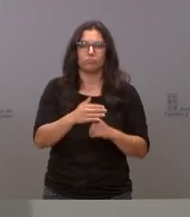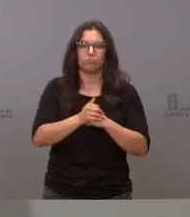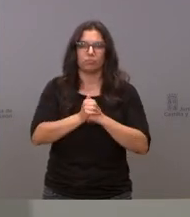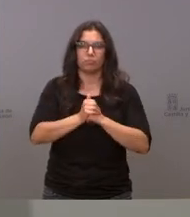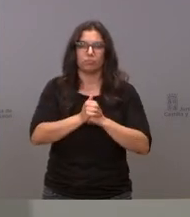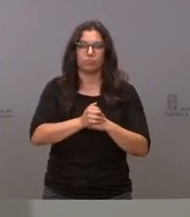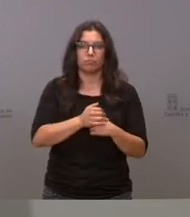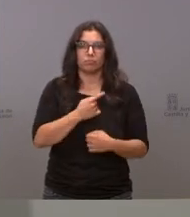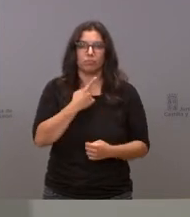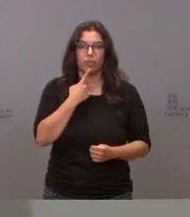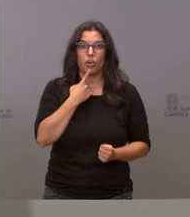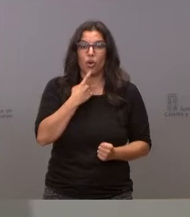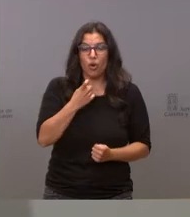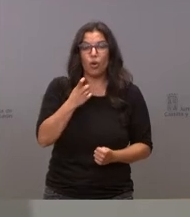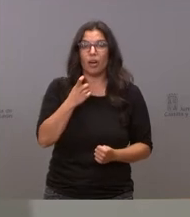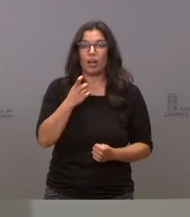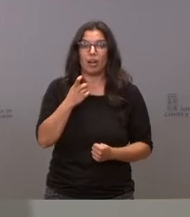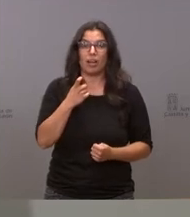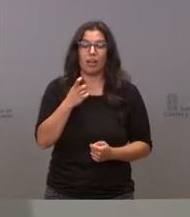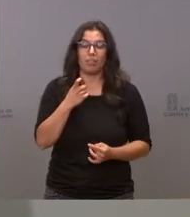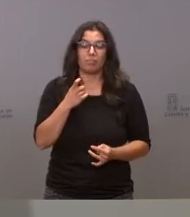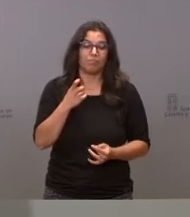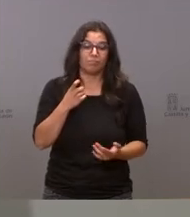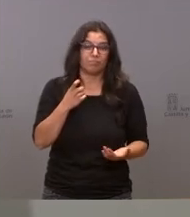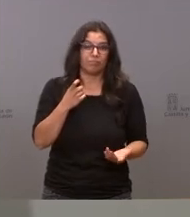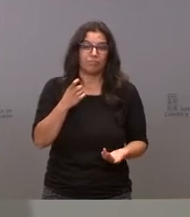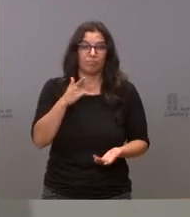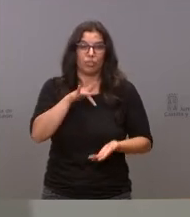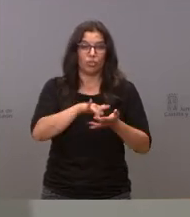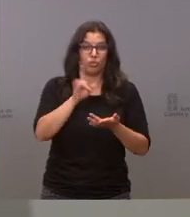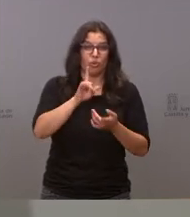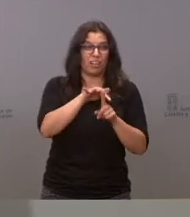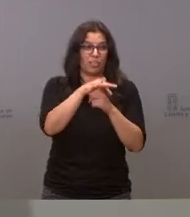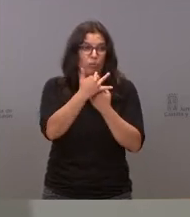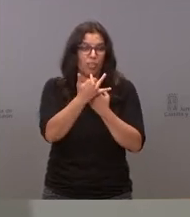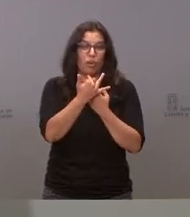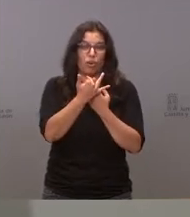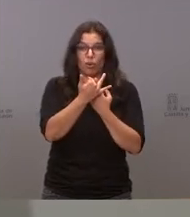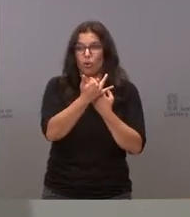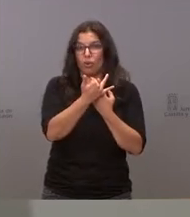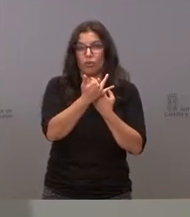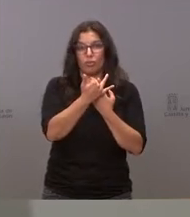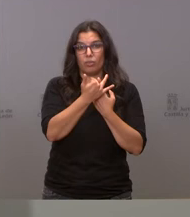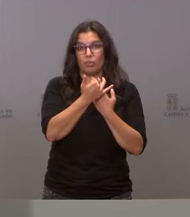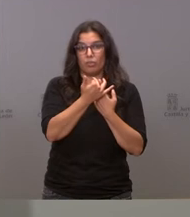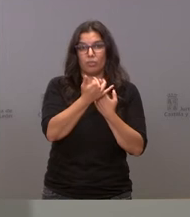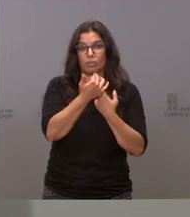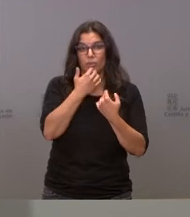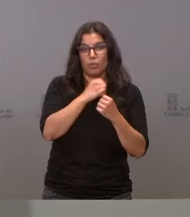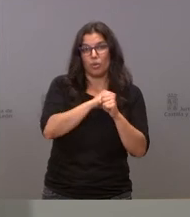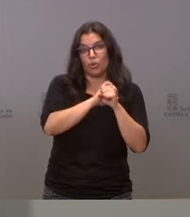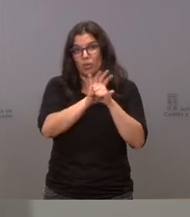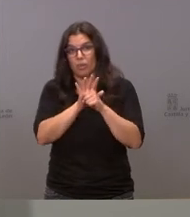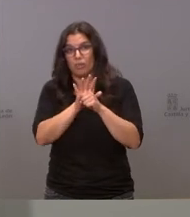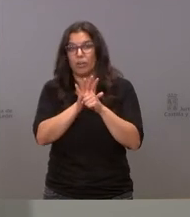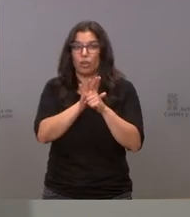que nos hubieran dado toda esta serie de circunstancias que se han dado pero vamos entre otras cosas hemos tenido en la Consejería de Sanidad han estado un